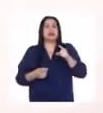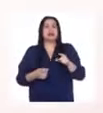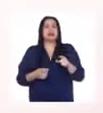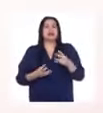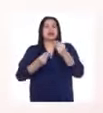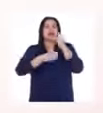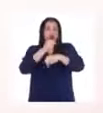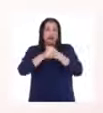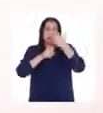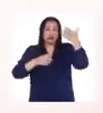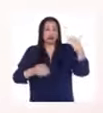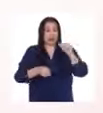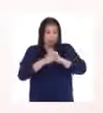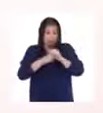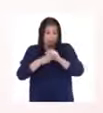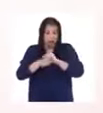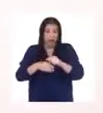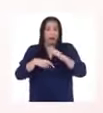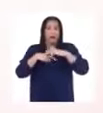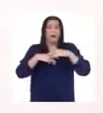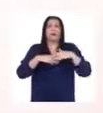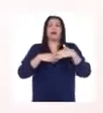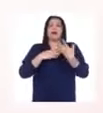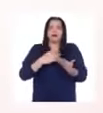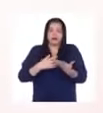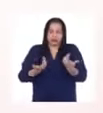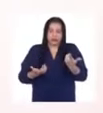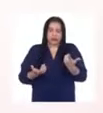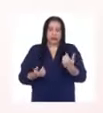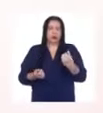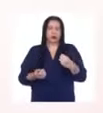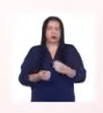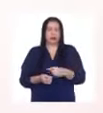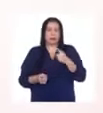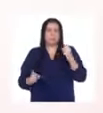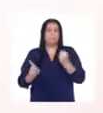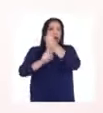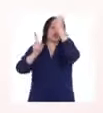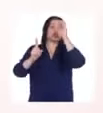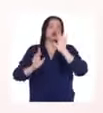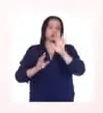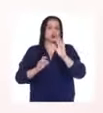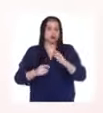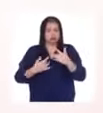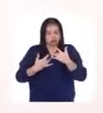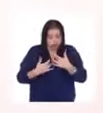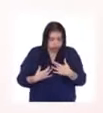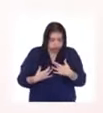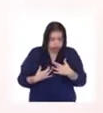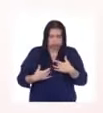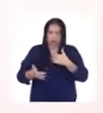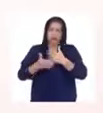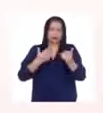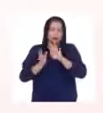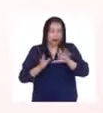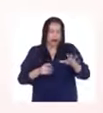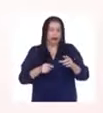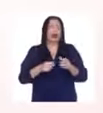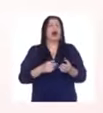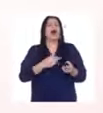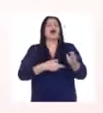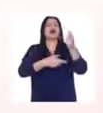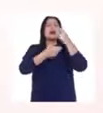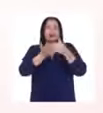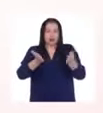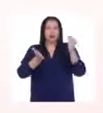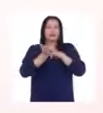años. Pero luego del impacto terrible de la desilusión, Inés vuelve con una cabeza más fría. Y